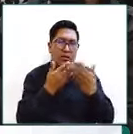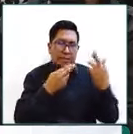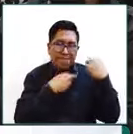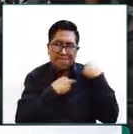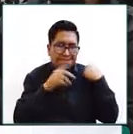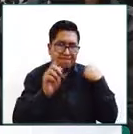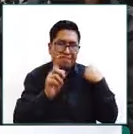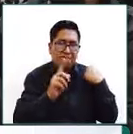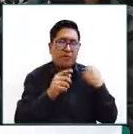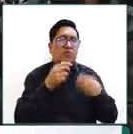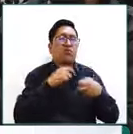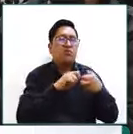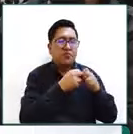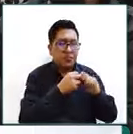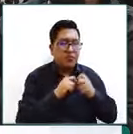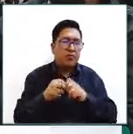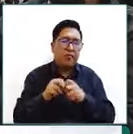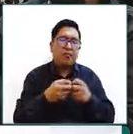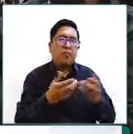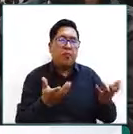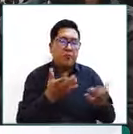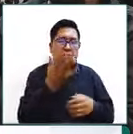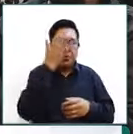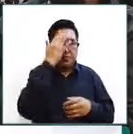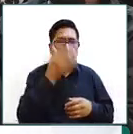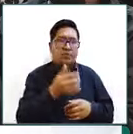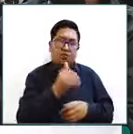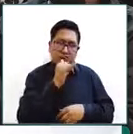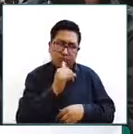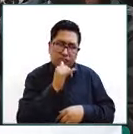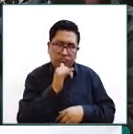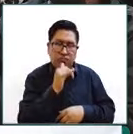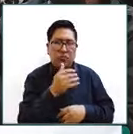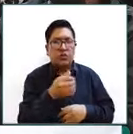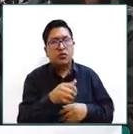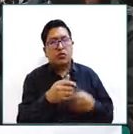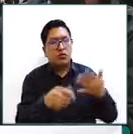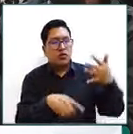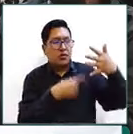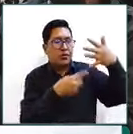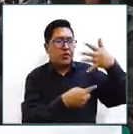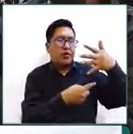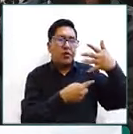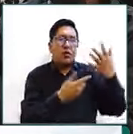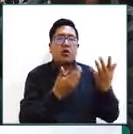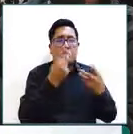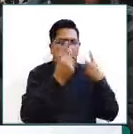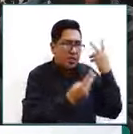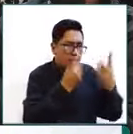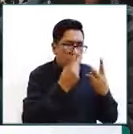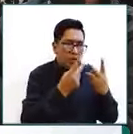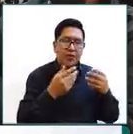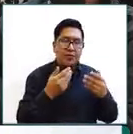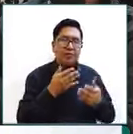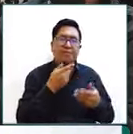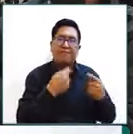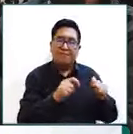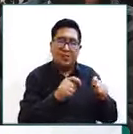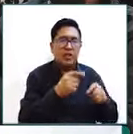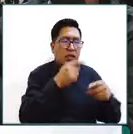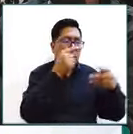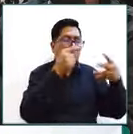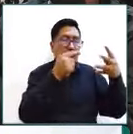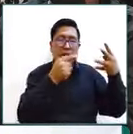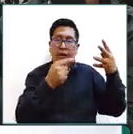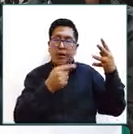familiares con problemas de consumo de alcohol visitas realizadas sin posibilidades de integración familiar en fin